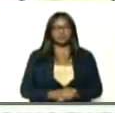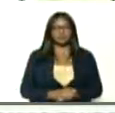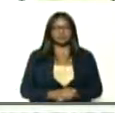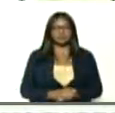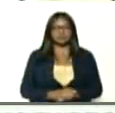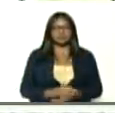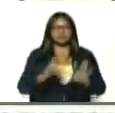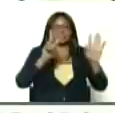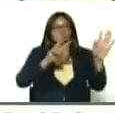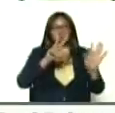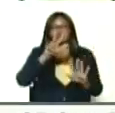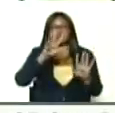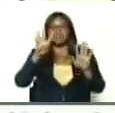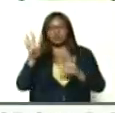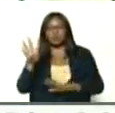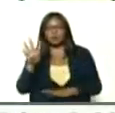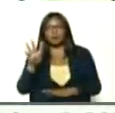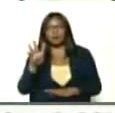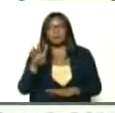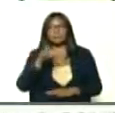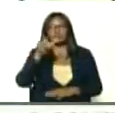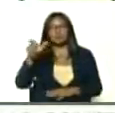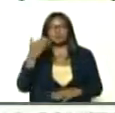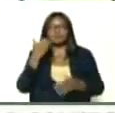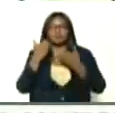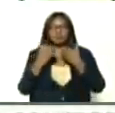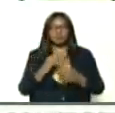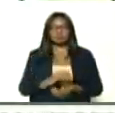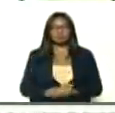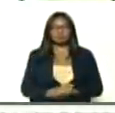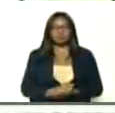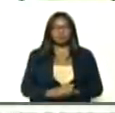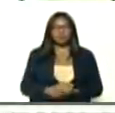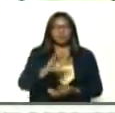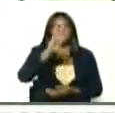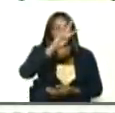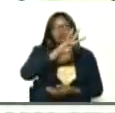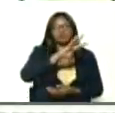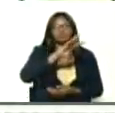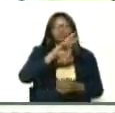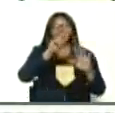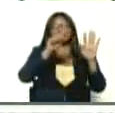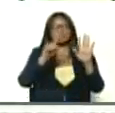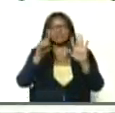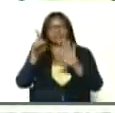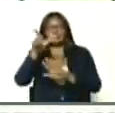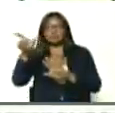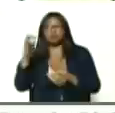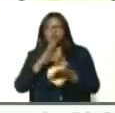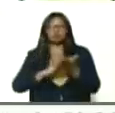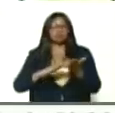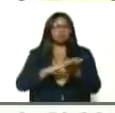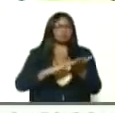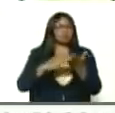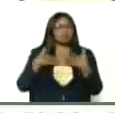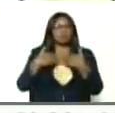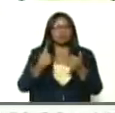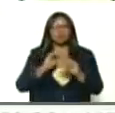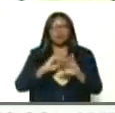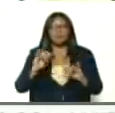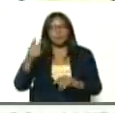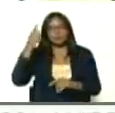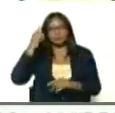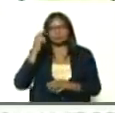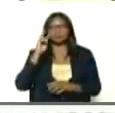739 casos nuevos, y 456 recuperados, por día, miren la